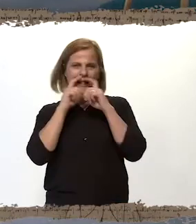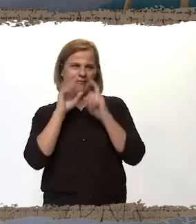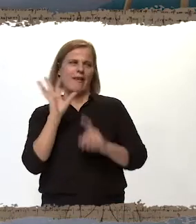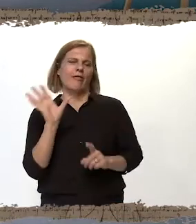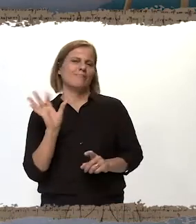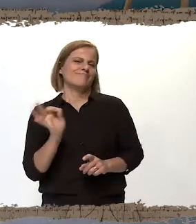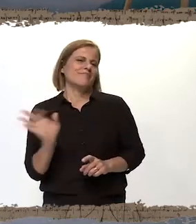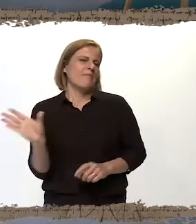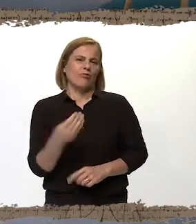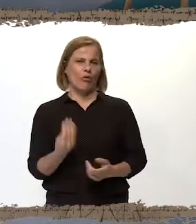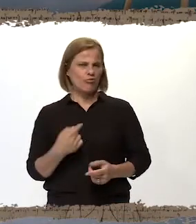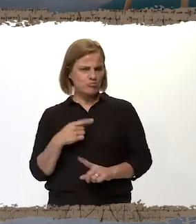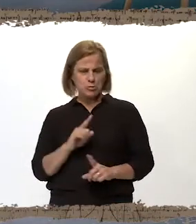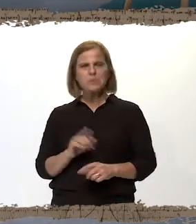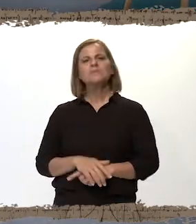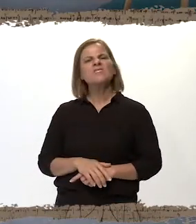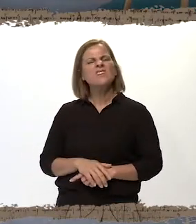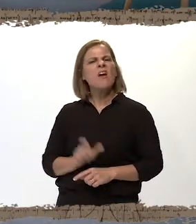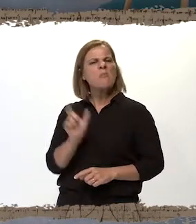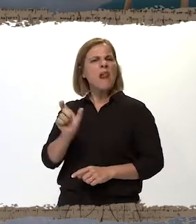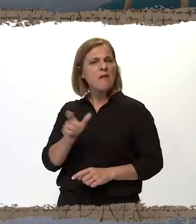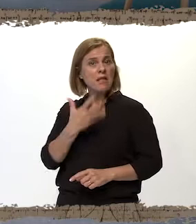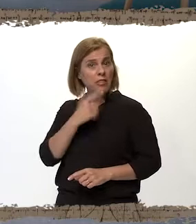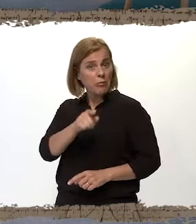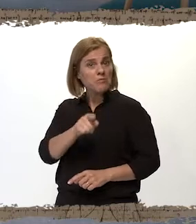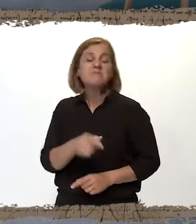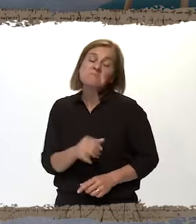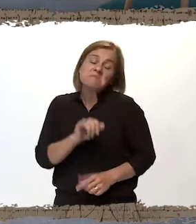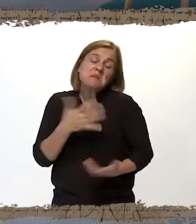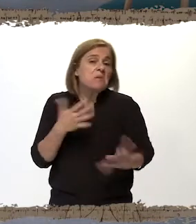¿Qué lo vas a usar al chévere? Capaz que sí, si me gusta.